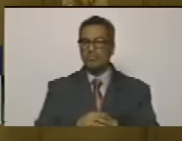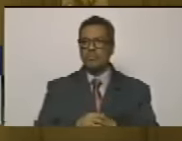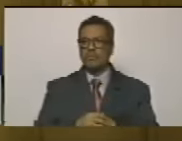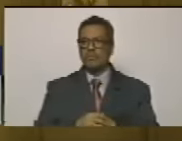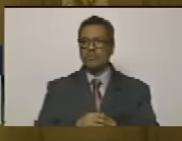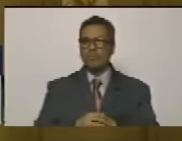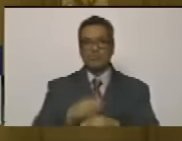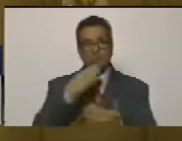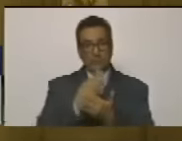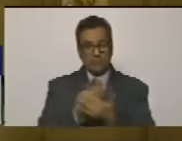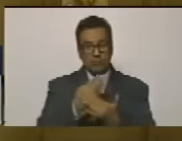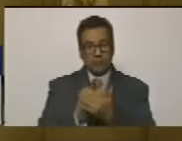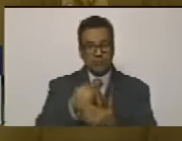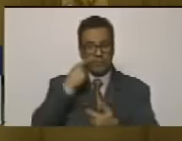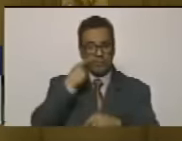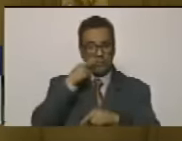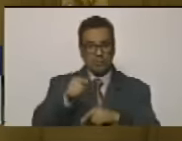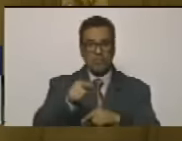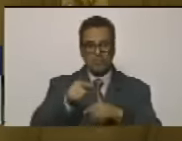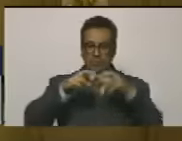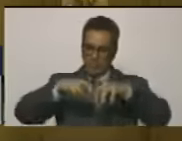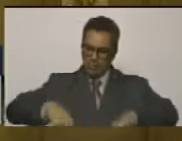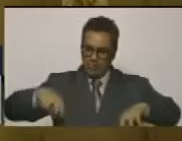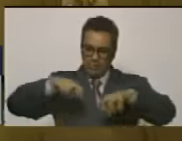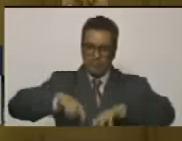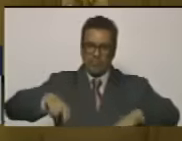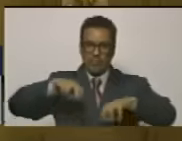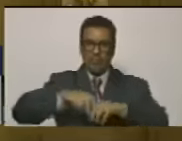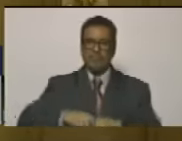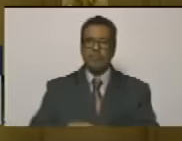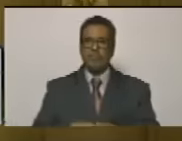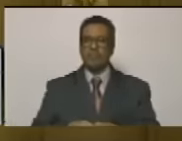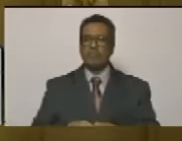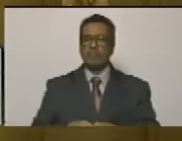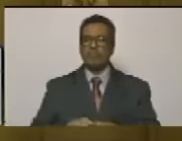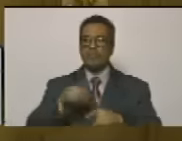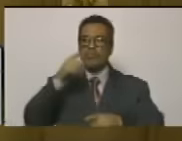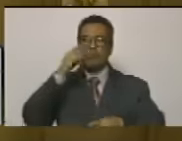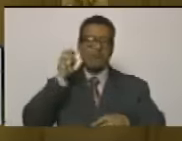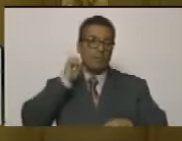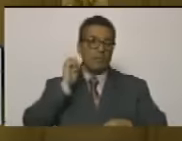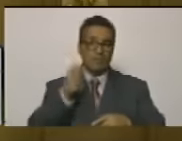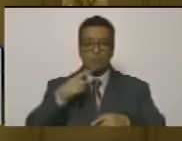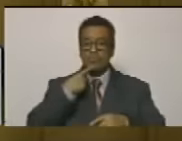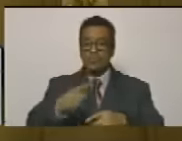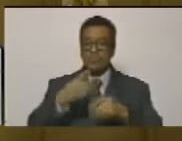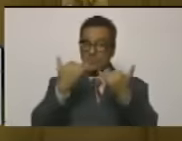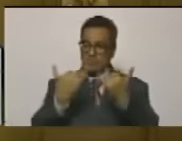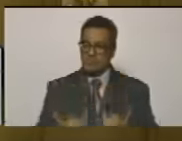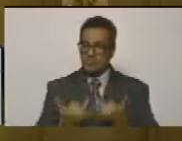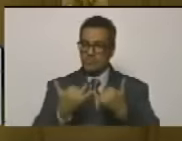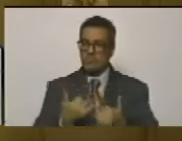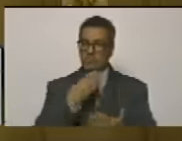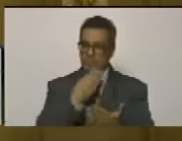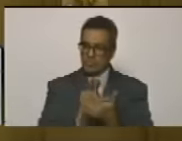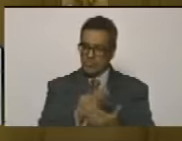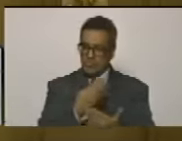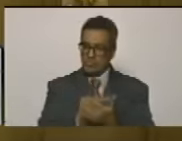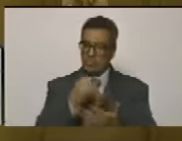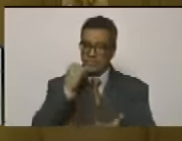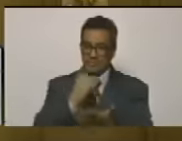somos testigos de esta investigación donde el fiscal tiene ya pruebas